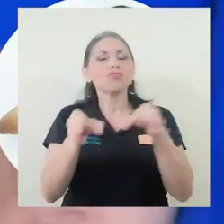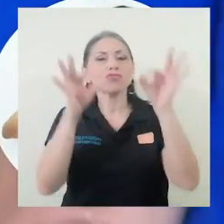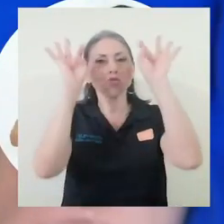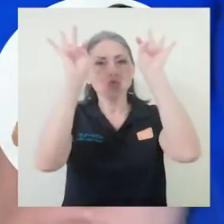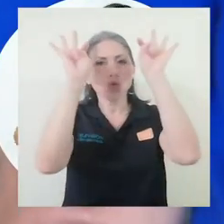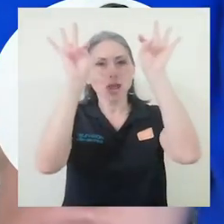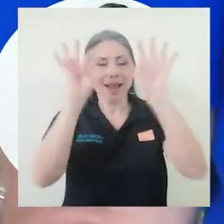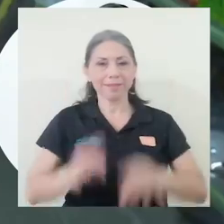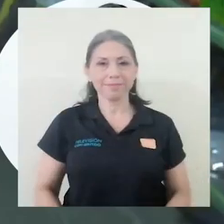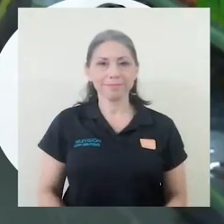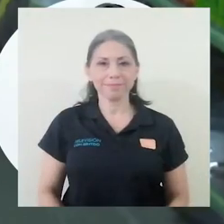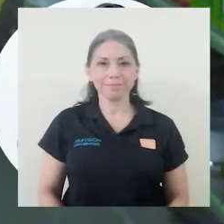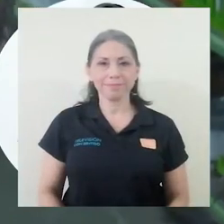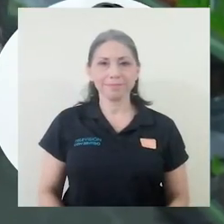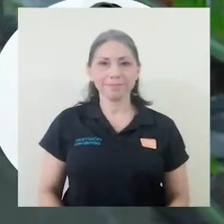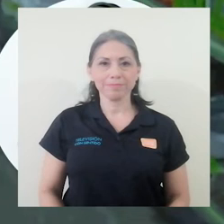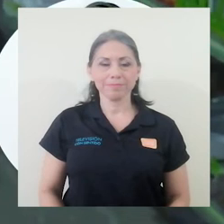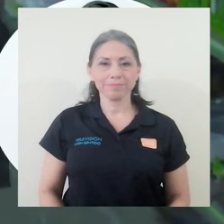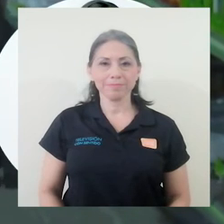tutorial.